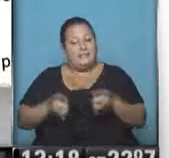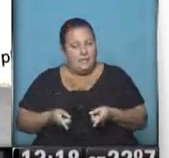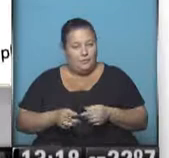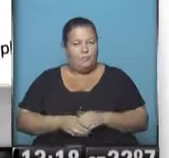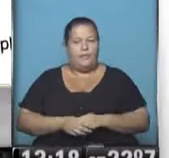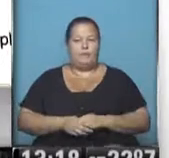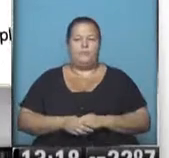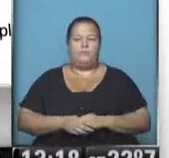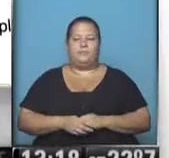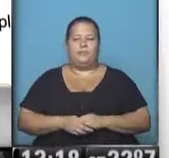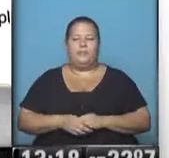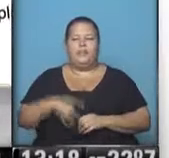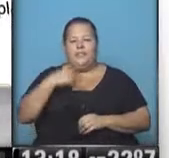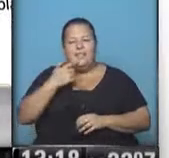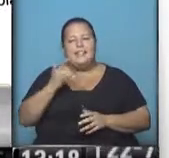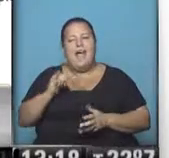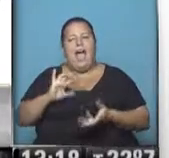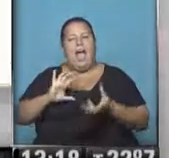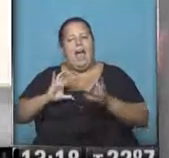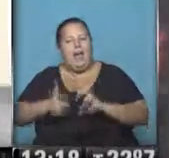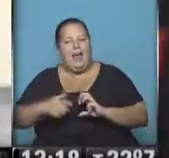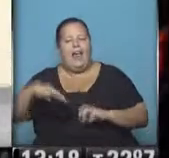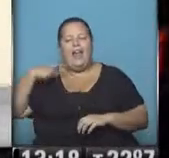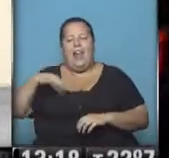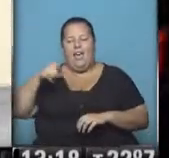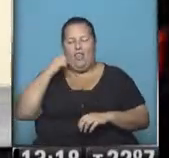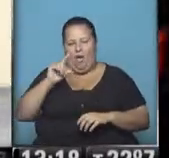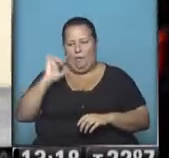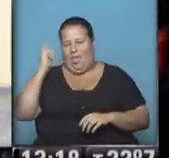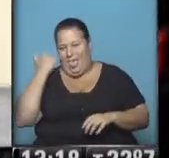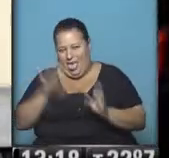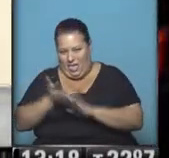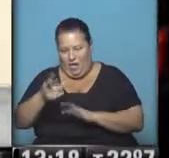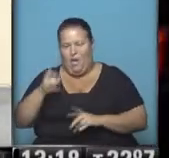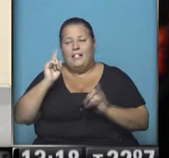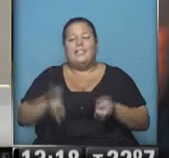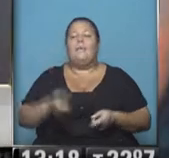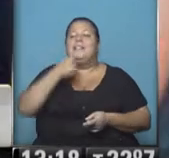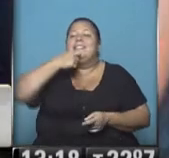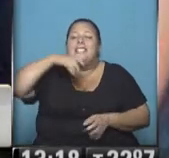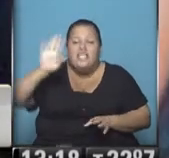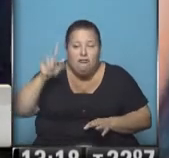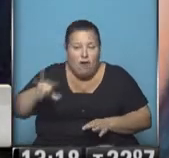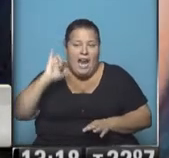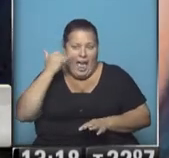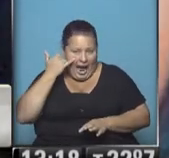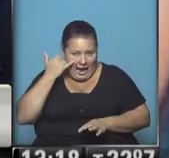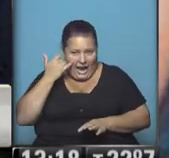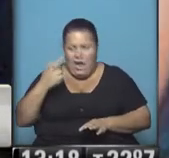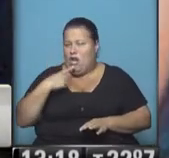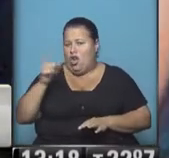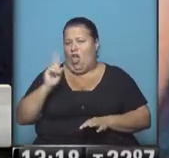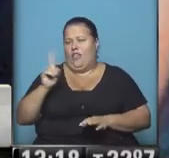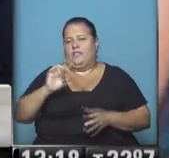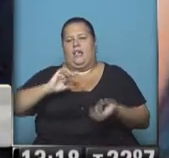habría ya un torcimiento del desarrollo sexual del menor. O sea, incluso en el caso de que este chico sea gay, no estamos hablando